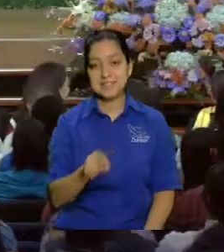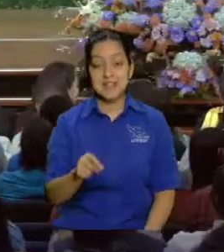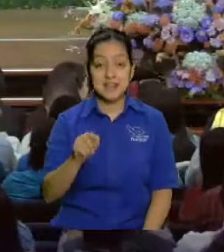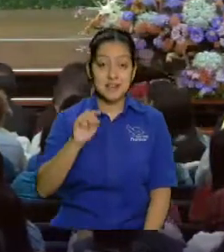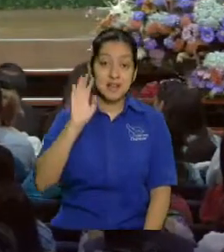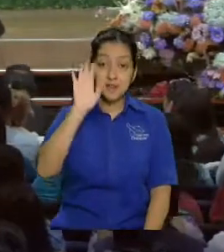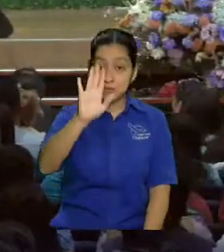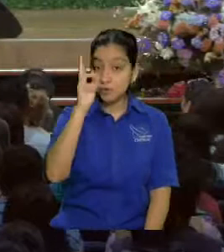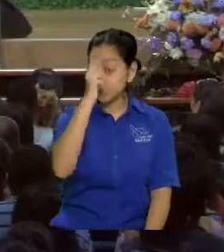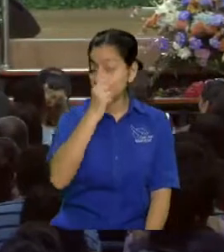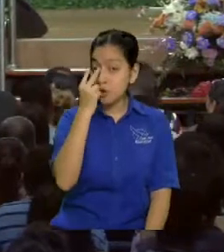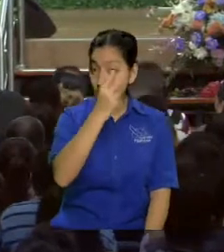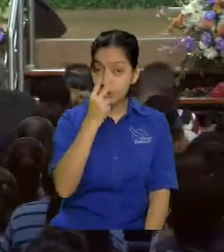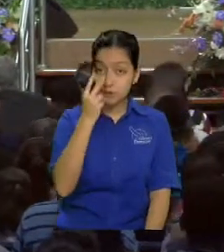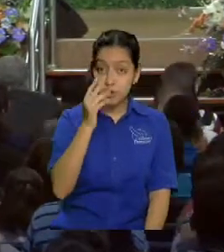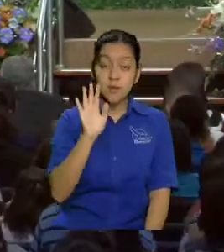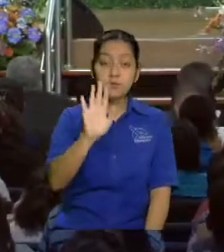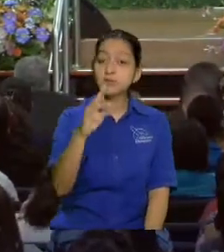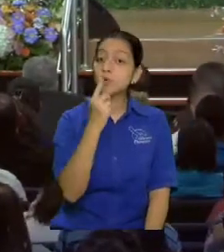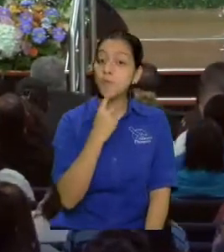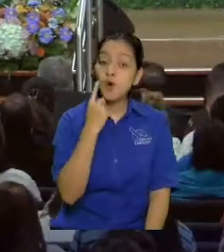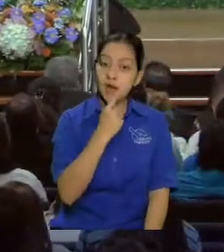ojos sus oídos su boca